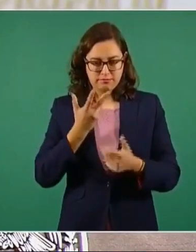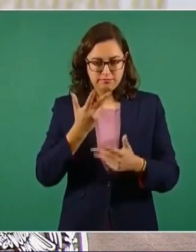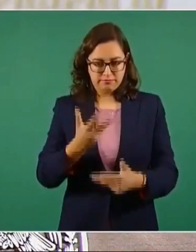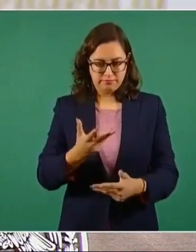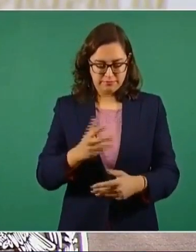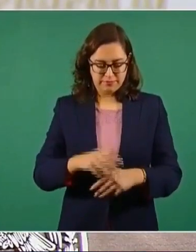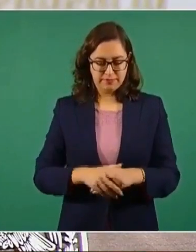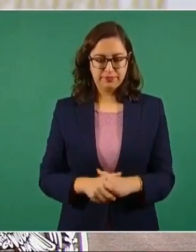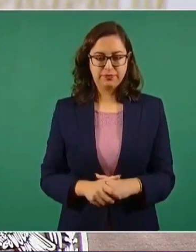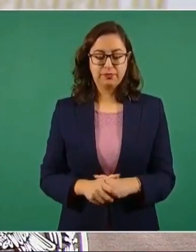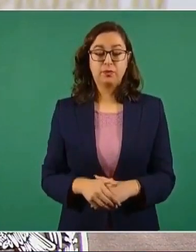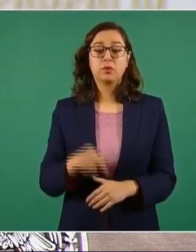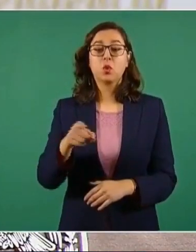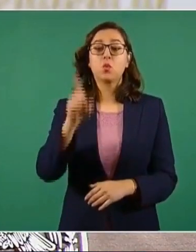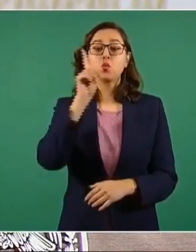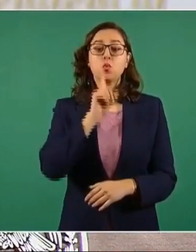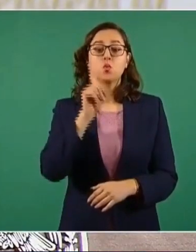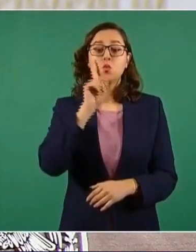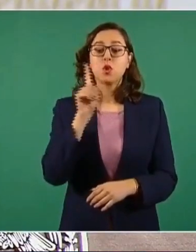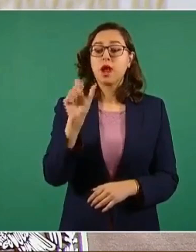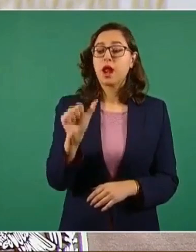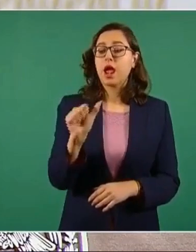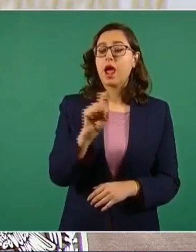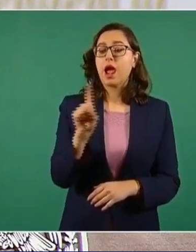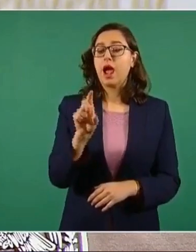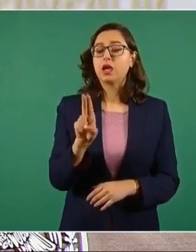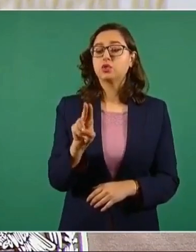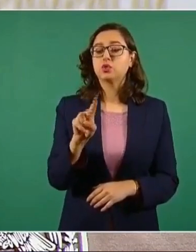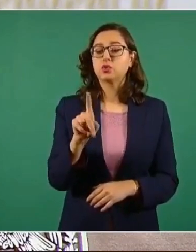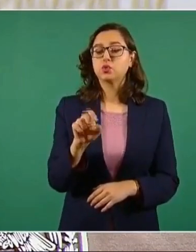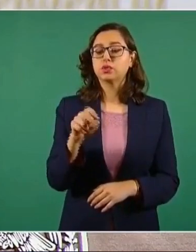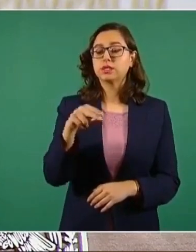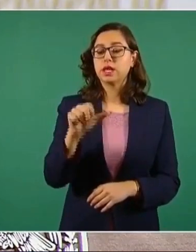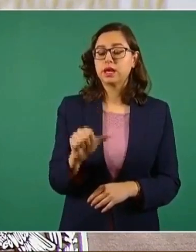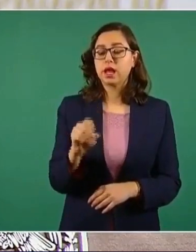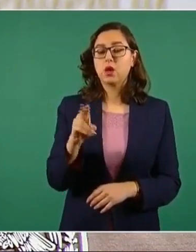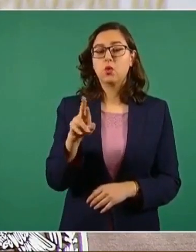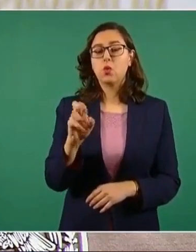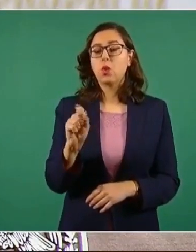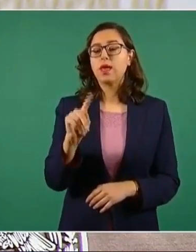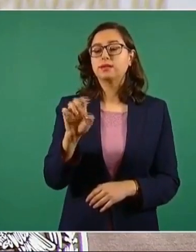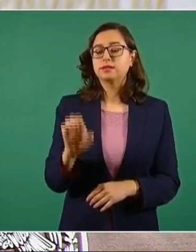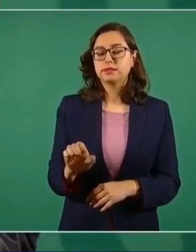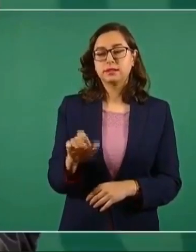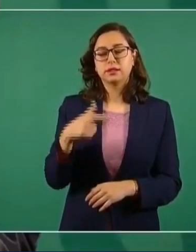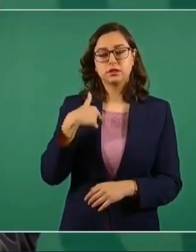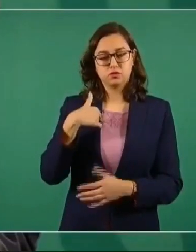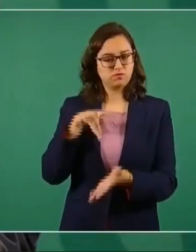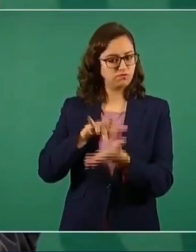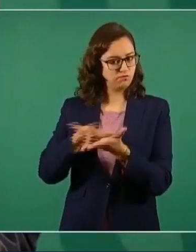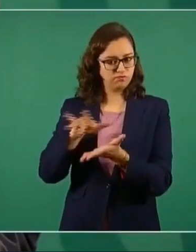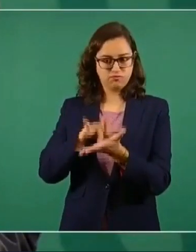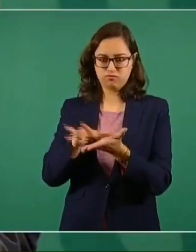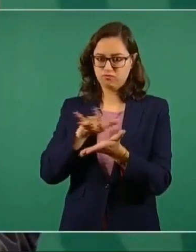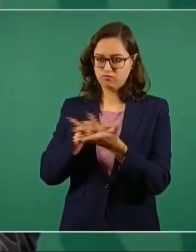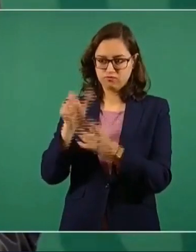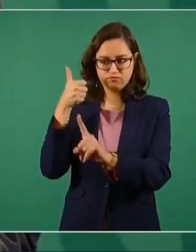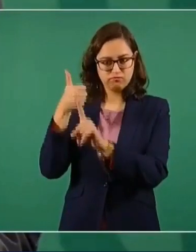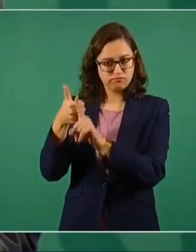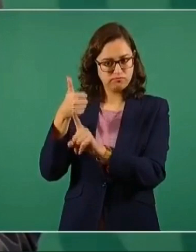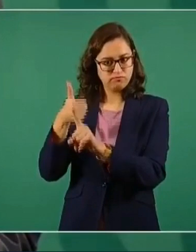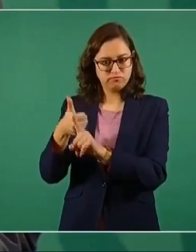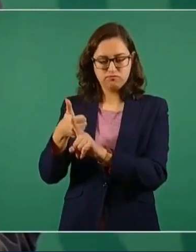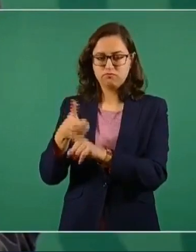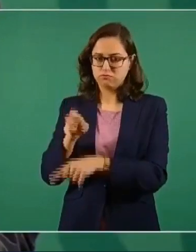periodista Azucena Uresti por la amenaza